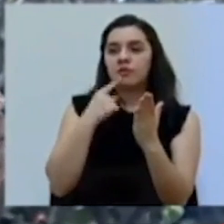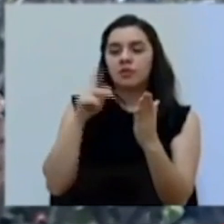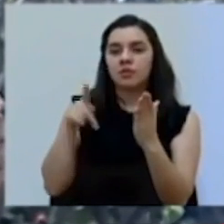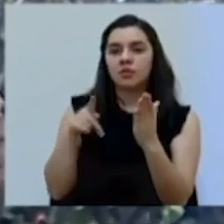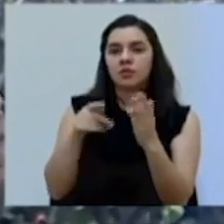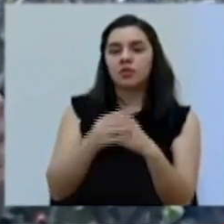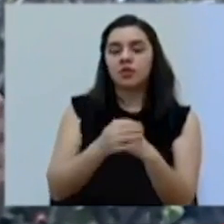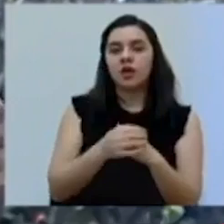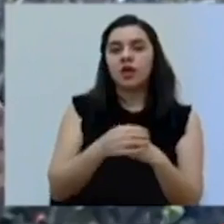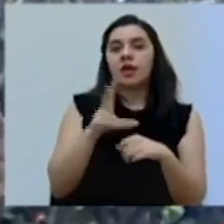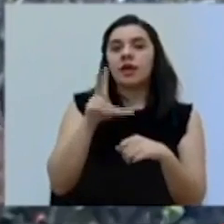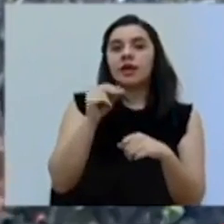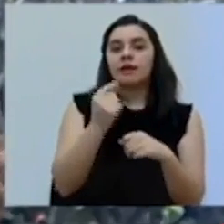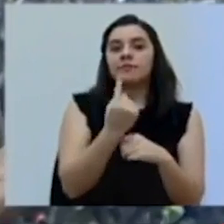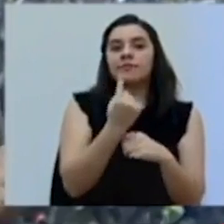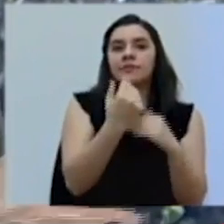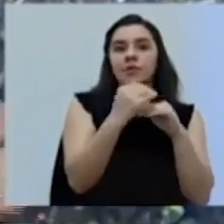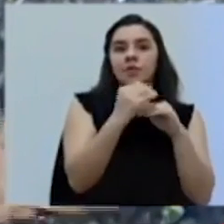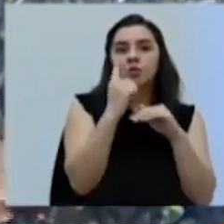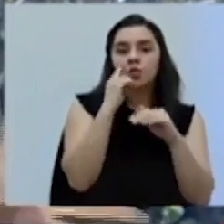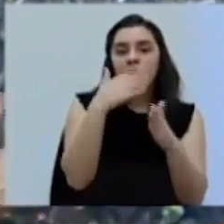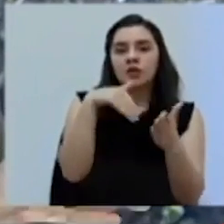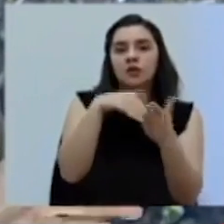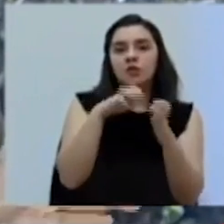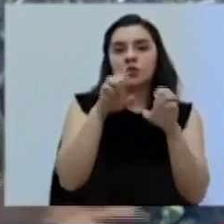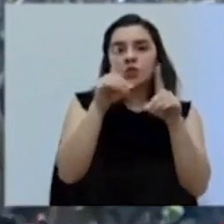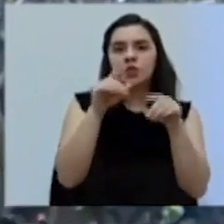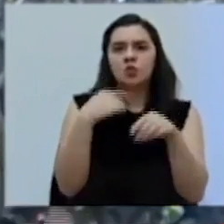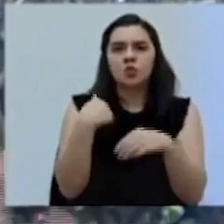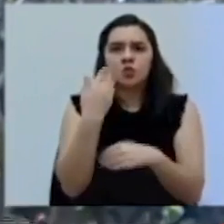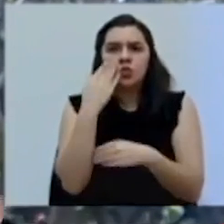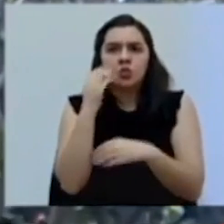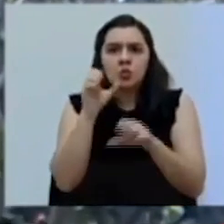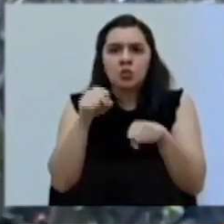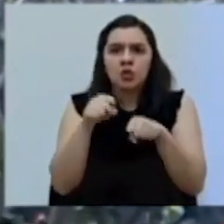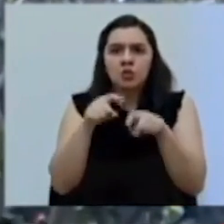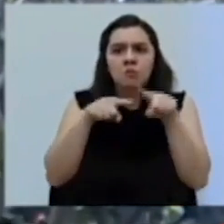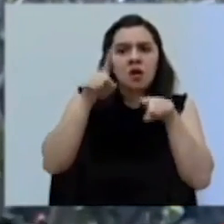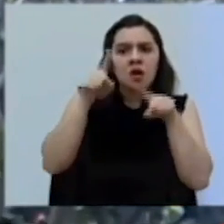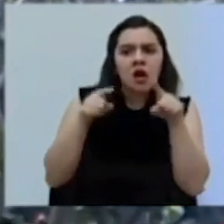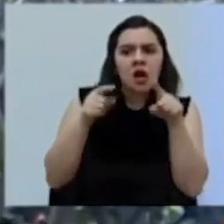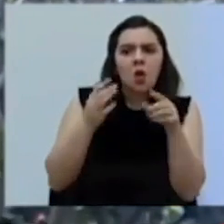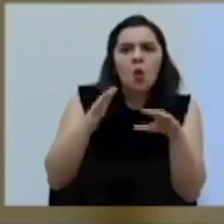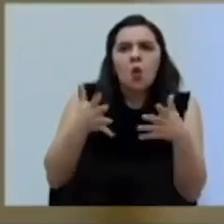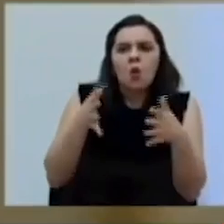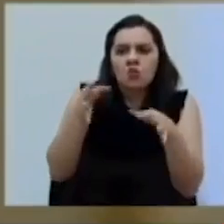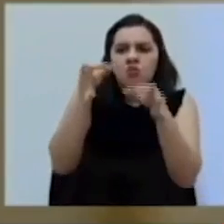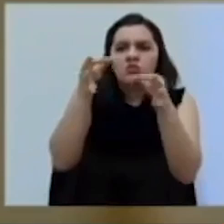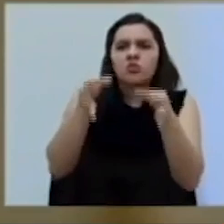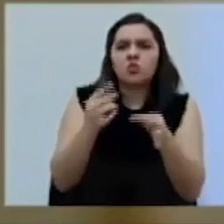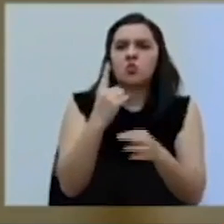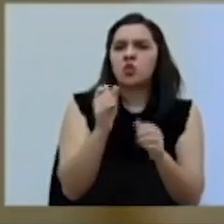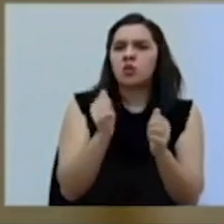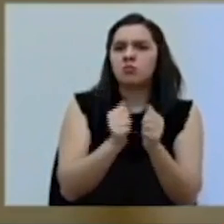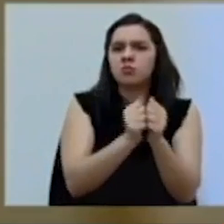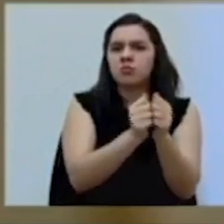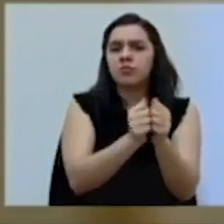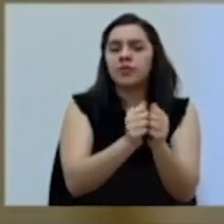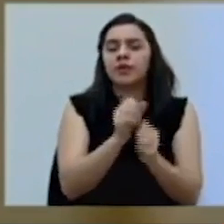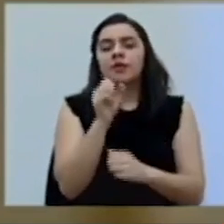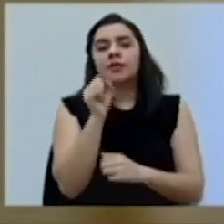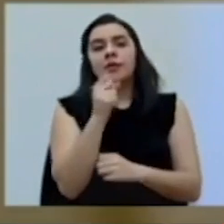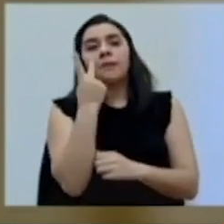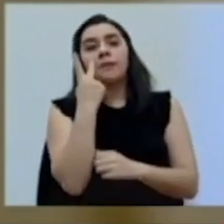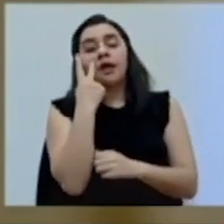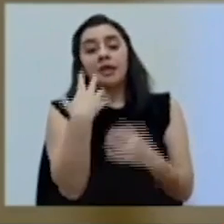aforo y las condiciones del centro. No sé si hay posibilidad de variar eso, ¿por qué lo tomaron de esa forma esa decisión? Sí, en ese sentido, lo que el Salud